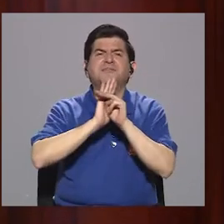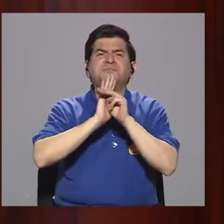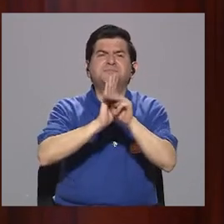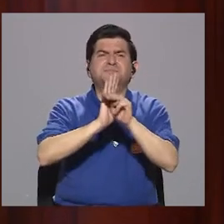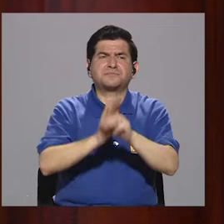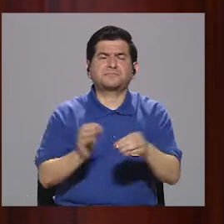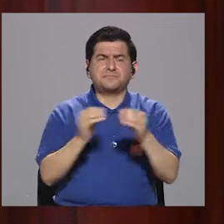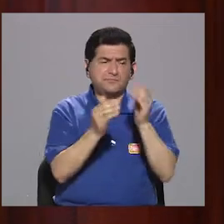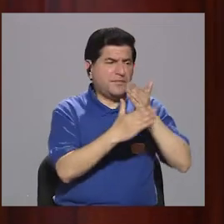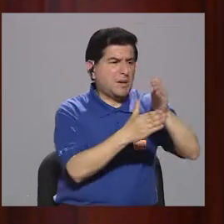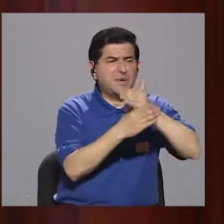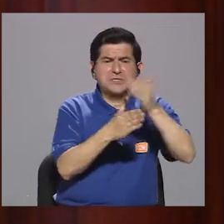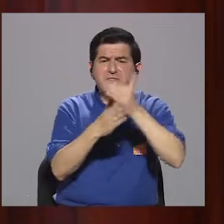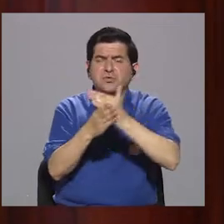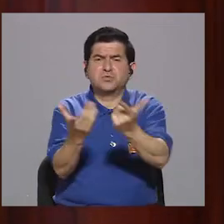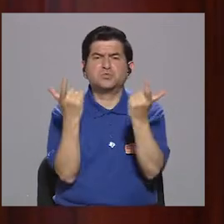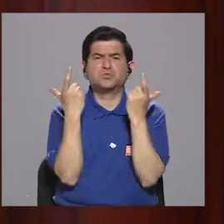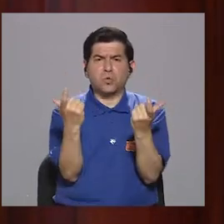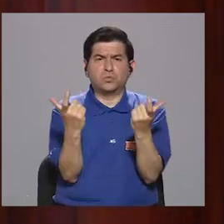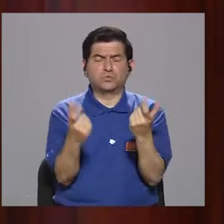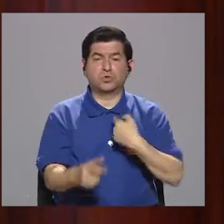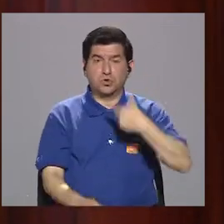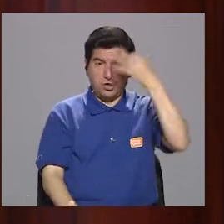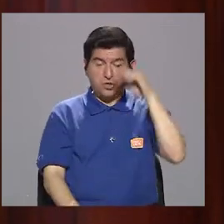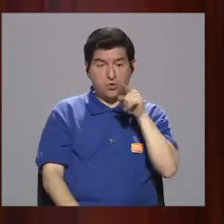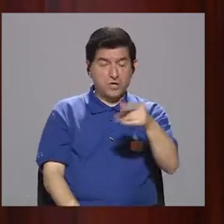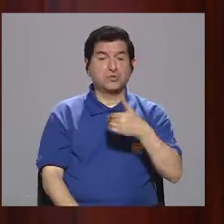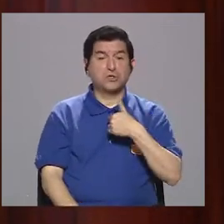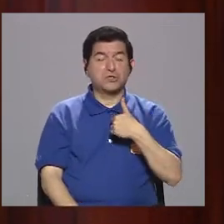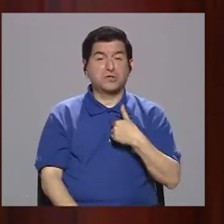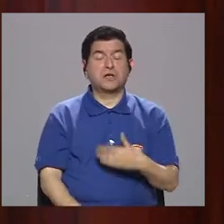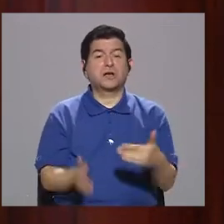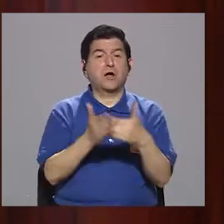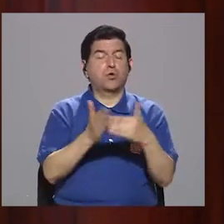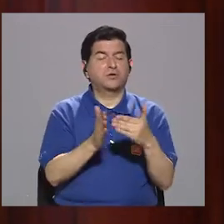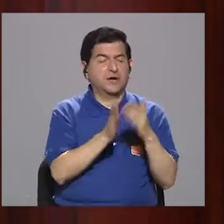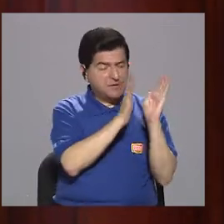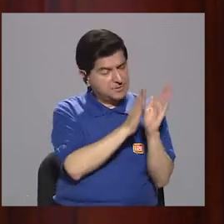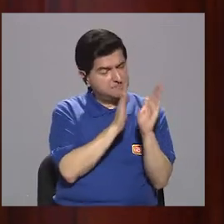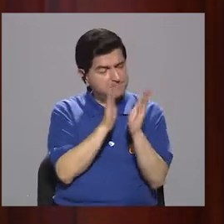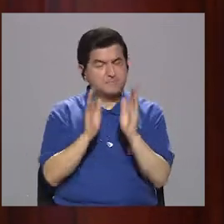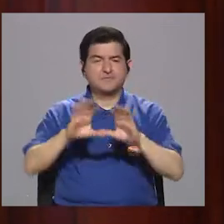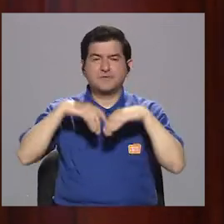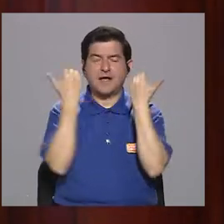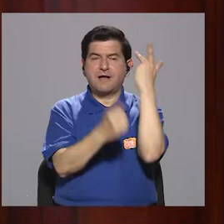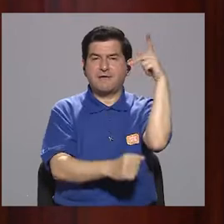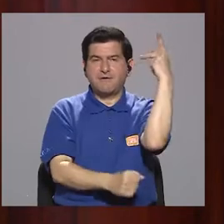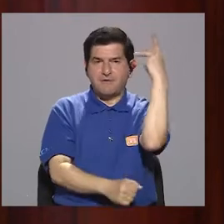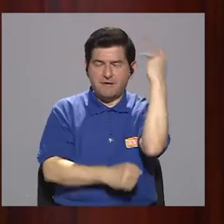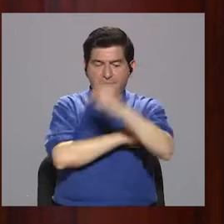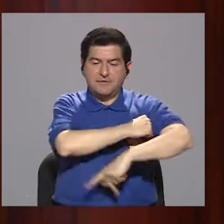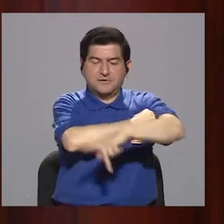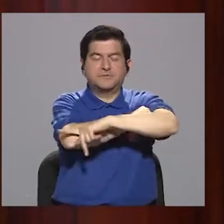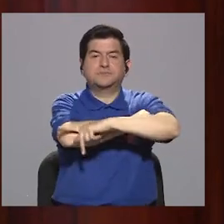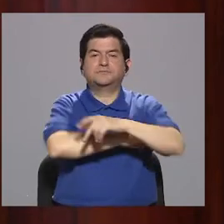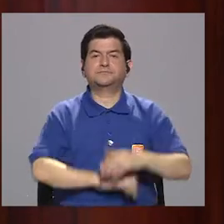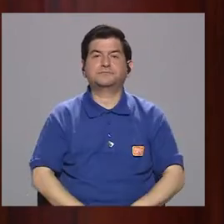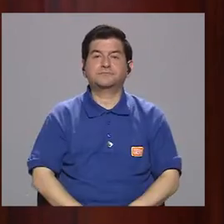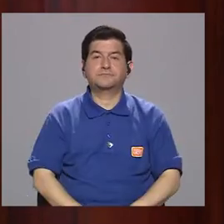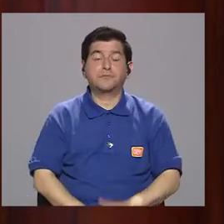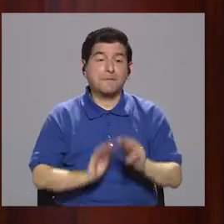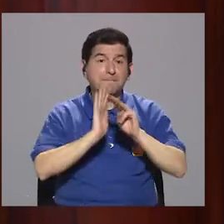de más distribución de la riqueza y yo creo que eso tiene que ser replanteado por la clase política de este país